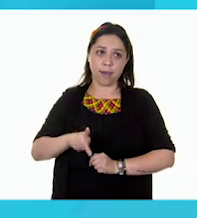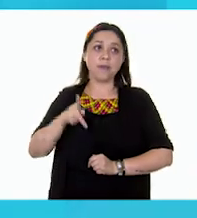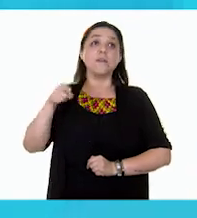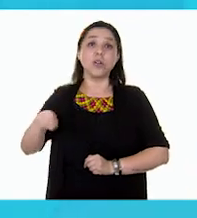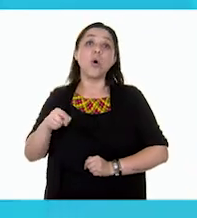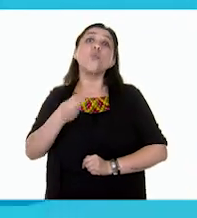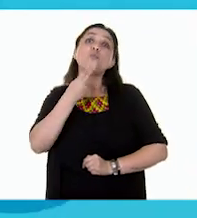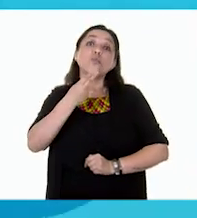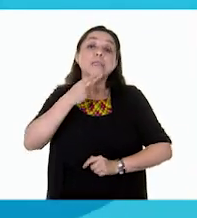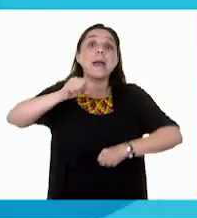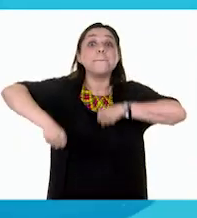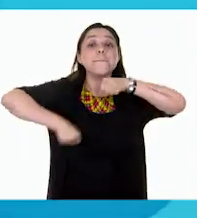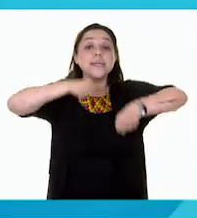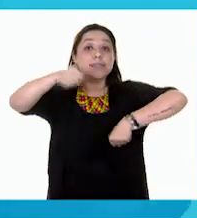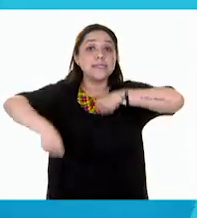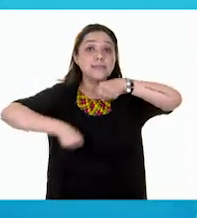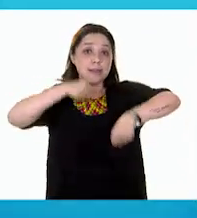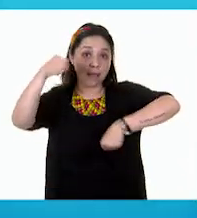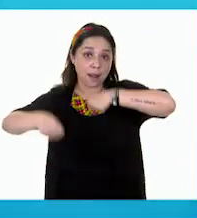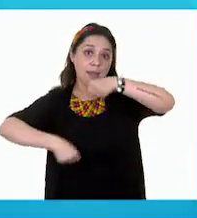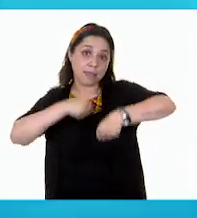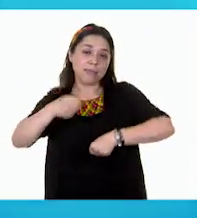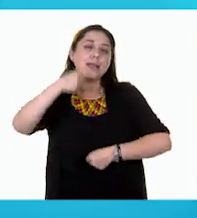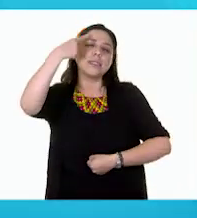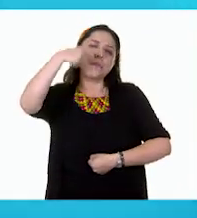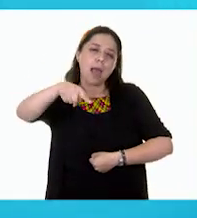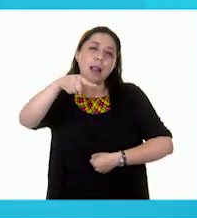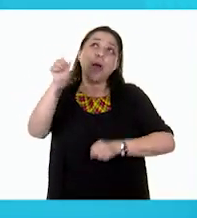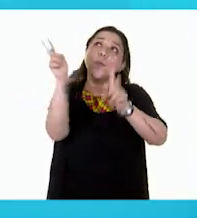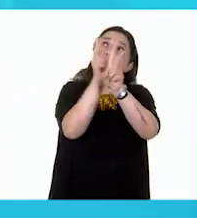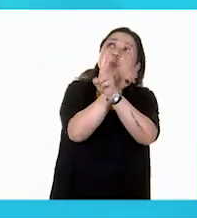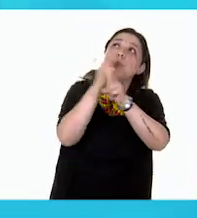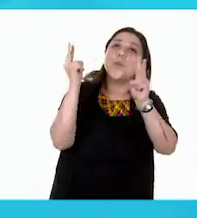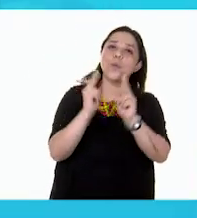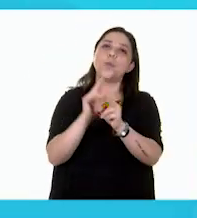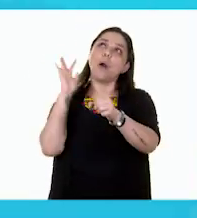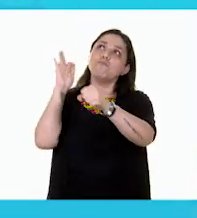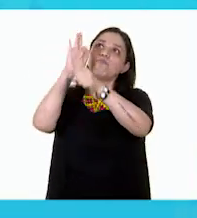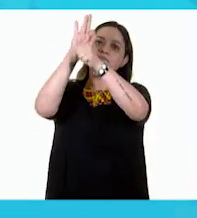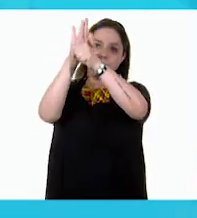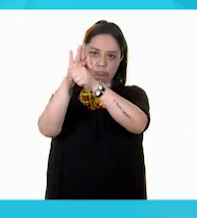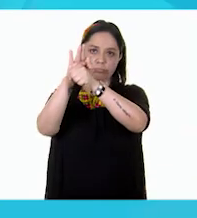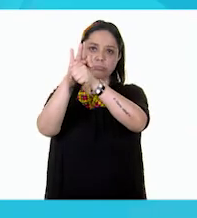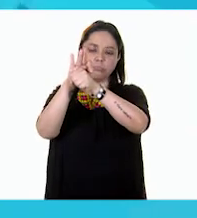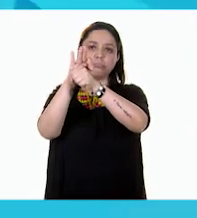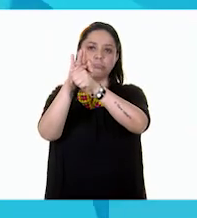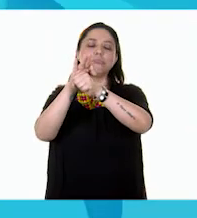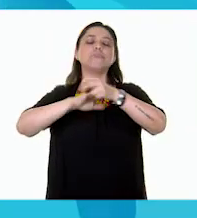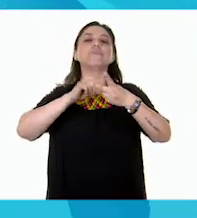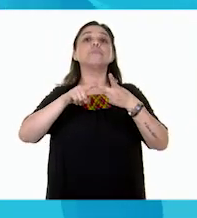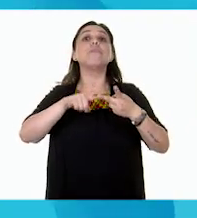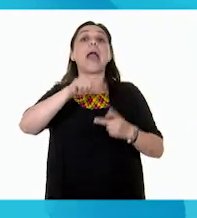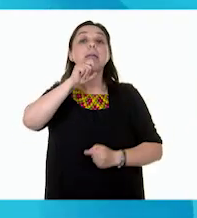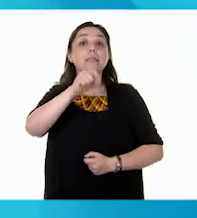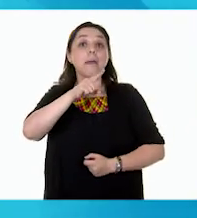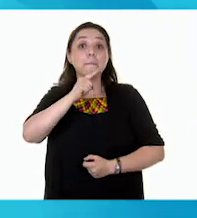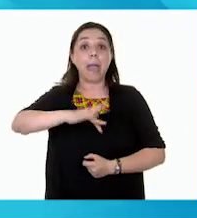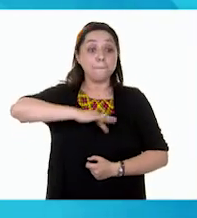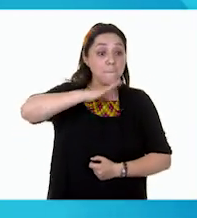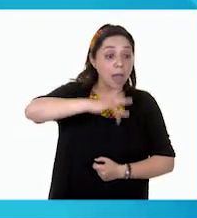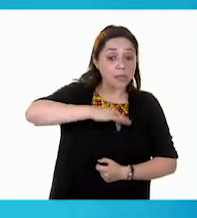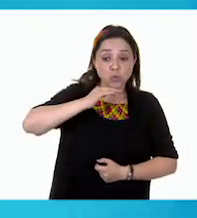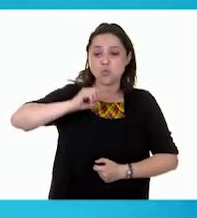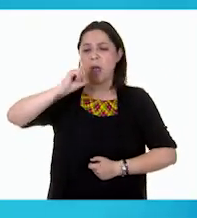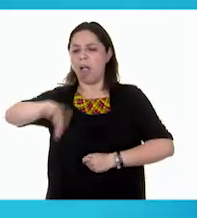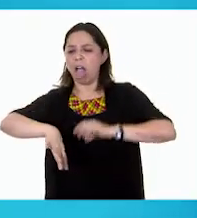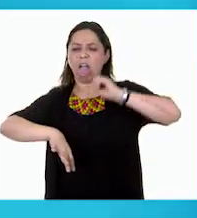usar bicicletas para no contaminar el aire. Y también recogemos la basura de los parques y